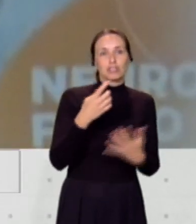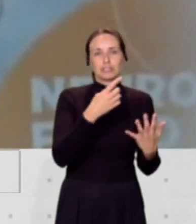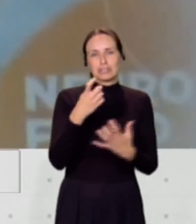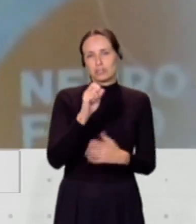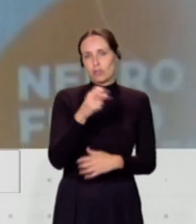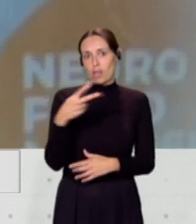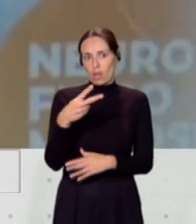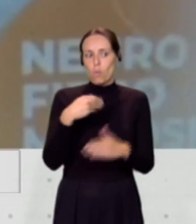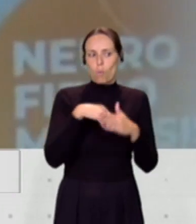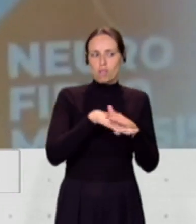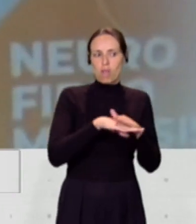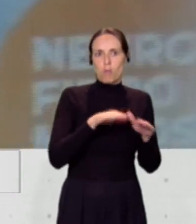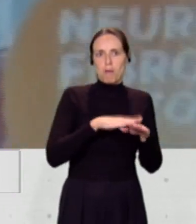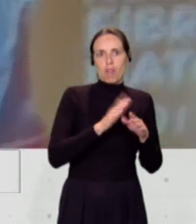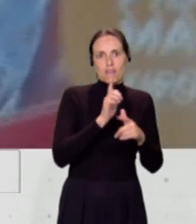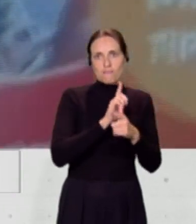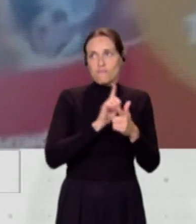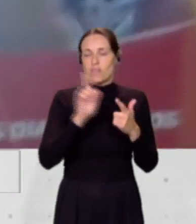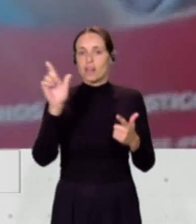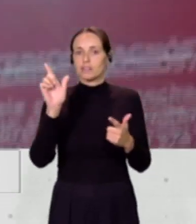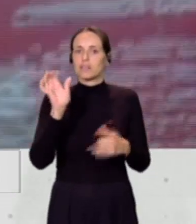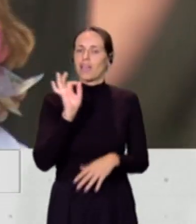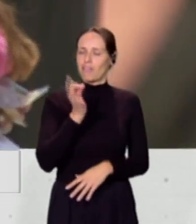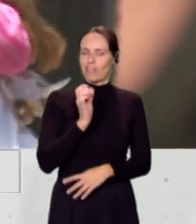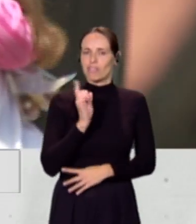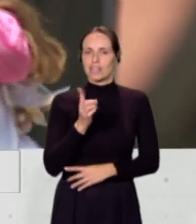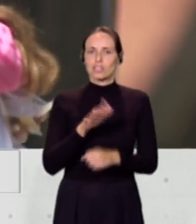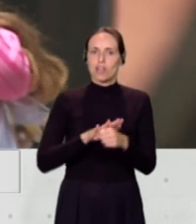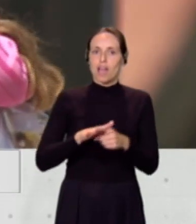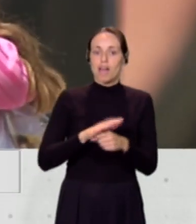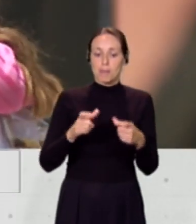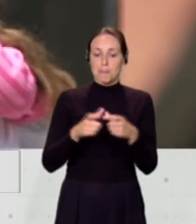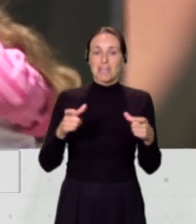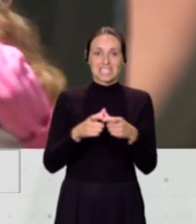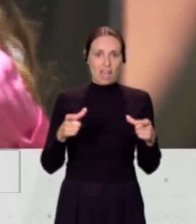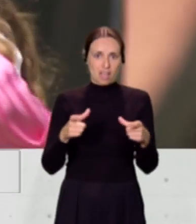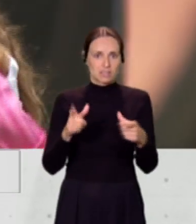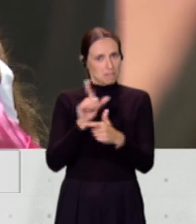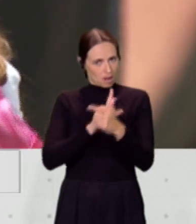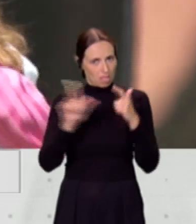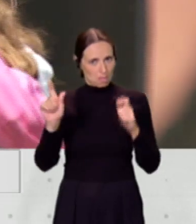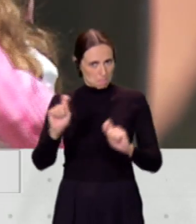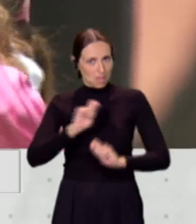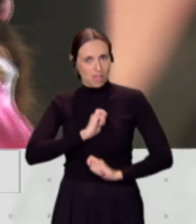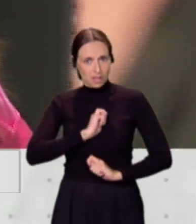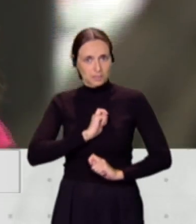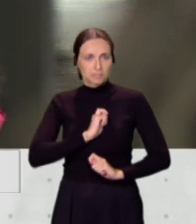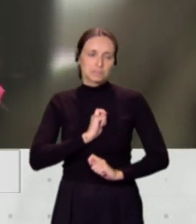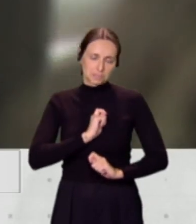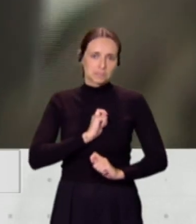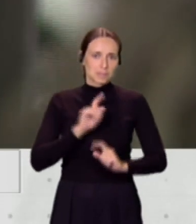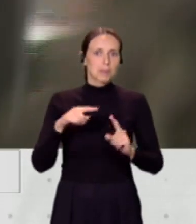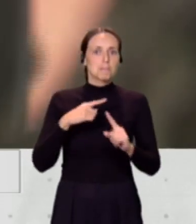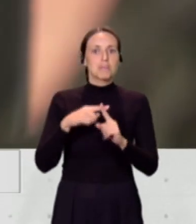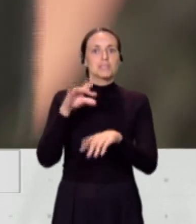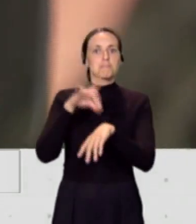viajar. Es verdad que dirección de área nos facilita los pasajes y cubre las